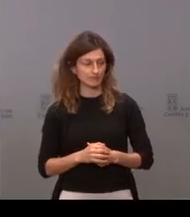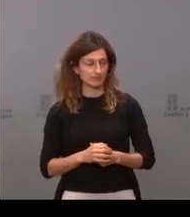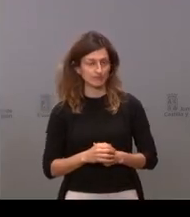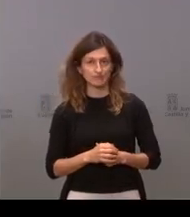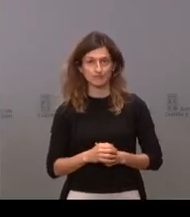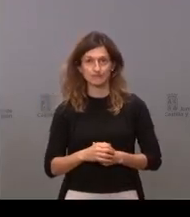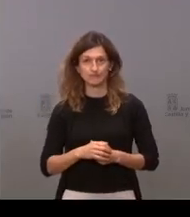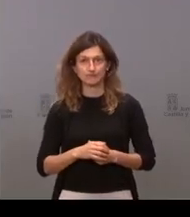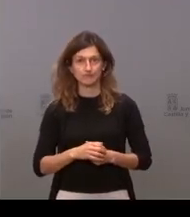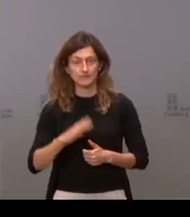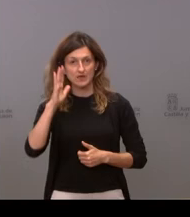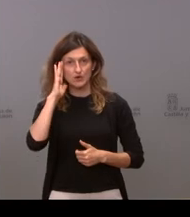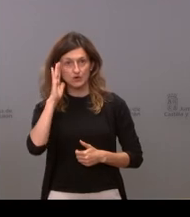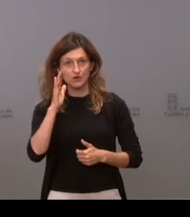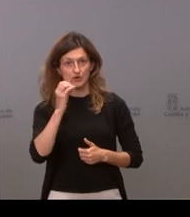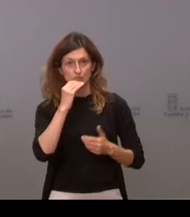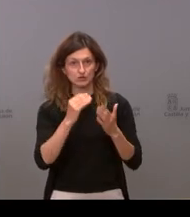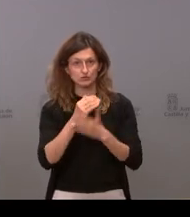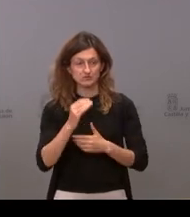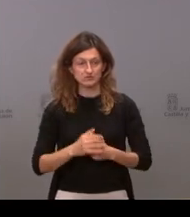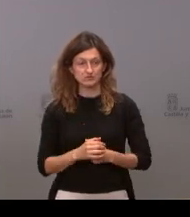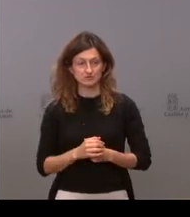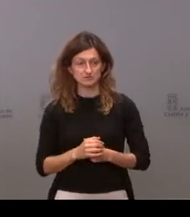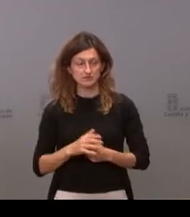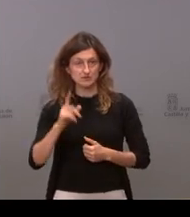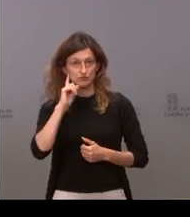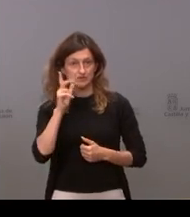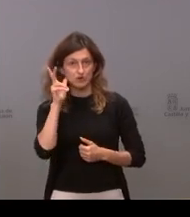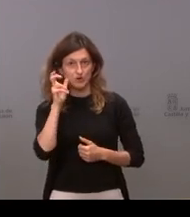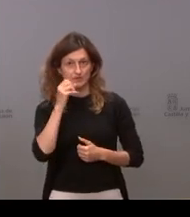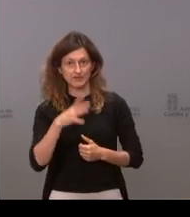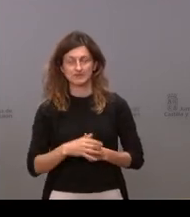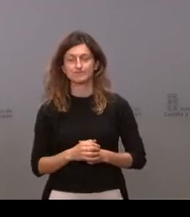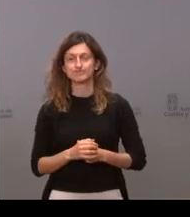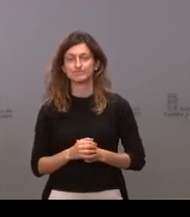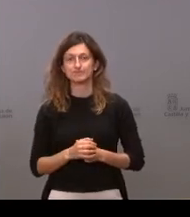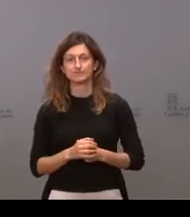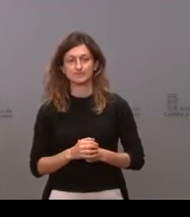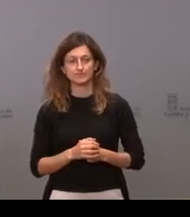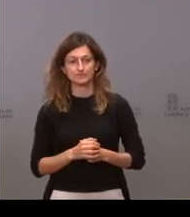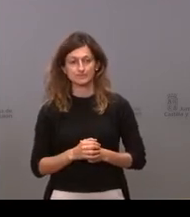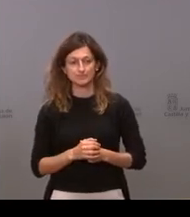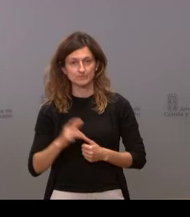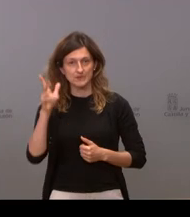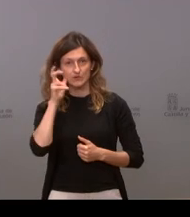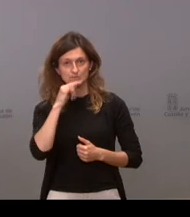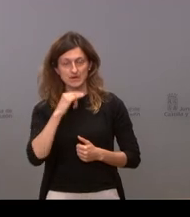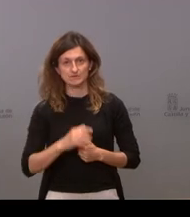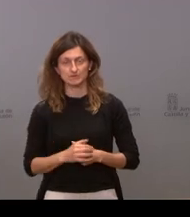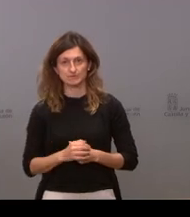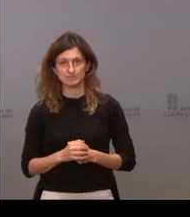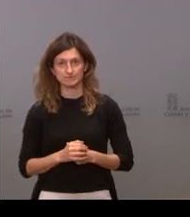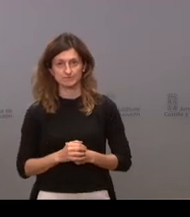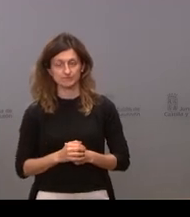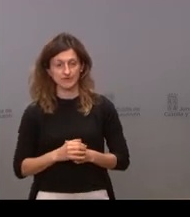hola buenos días vamos a ver si ahora me podéis escuchar bien mi primera pregunta es la cifra